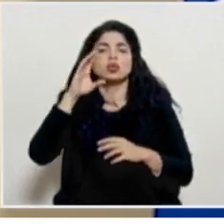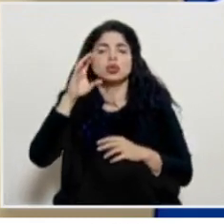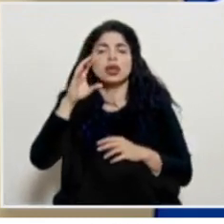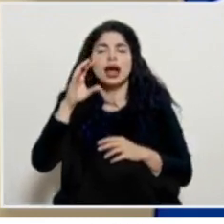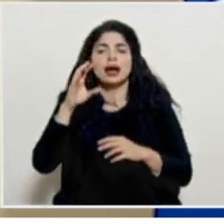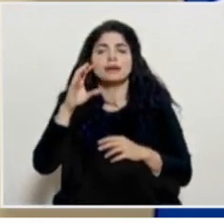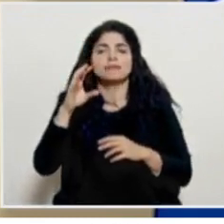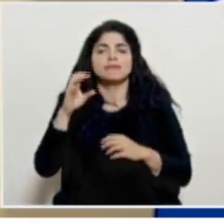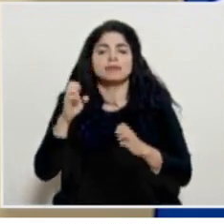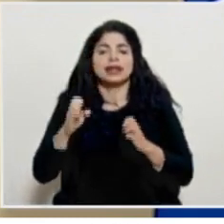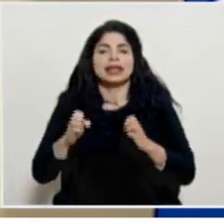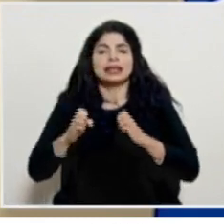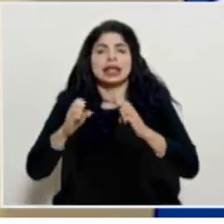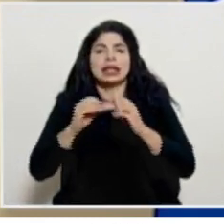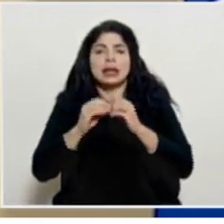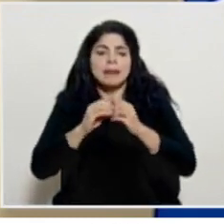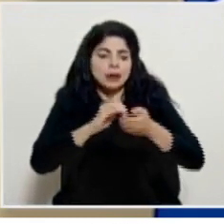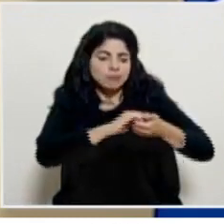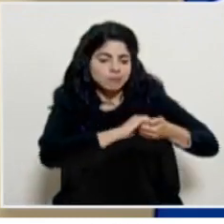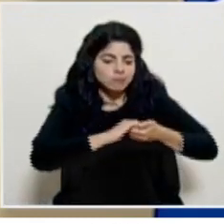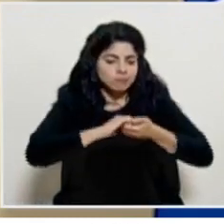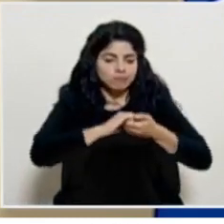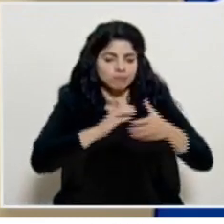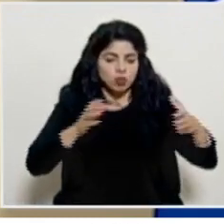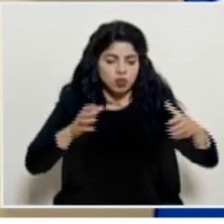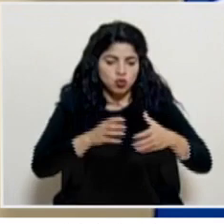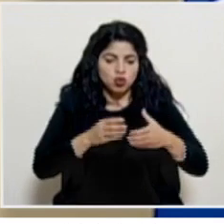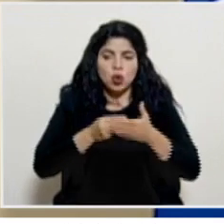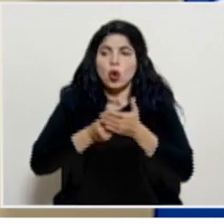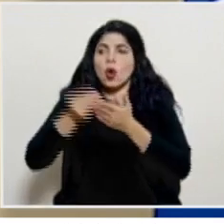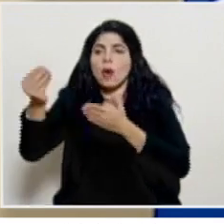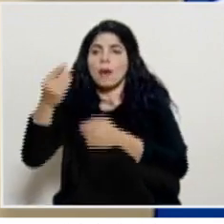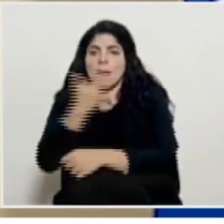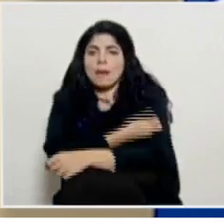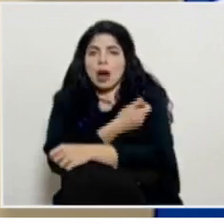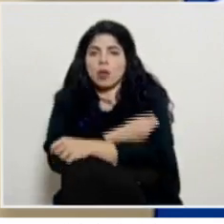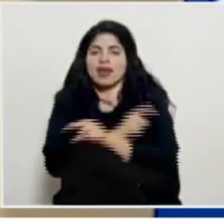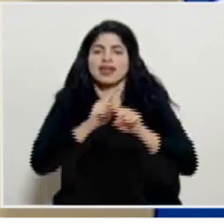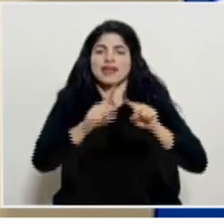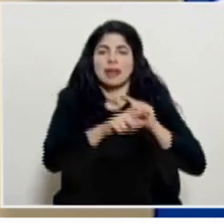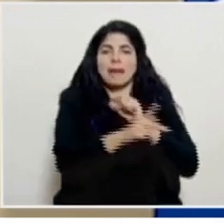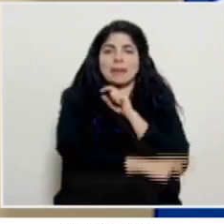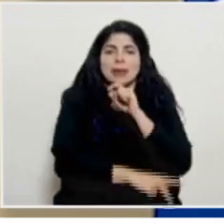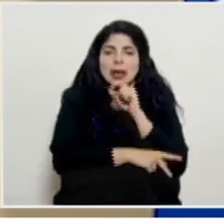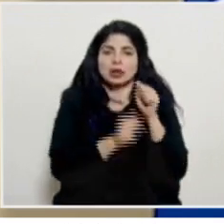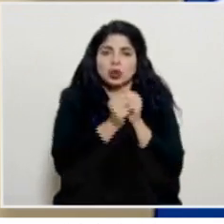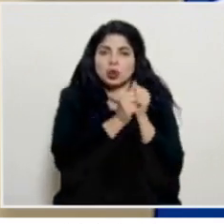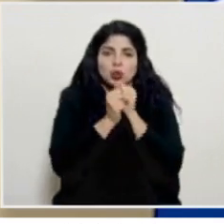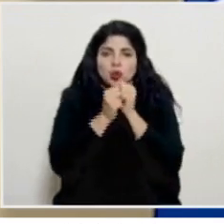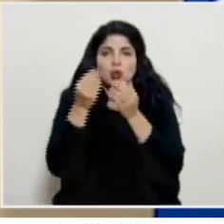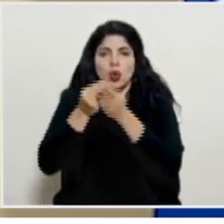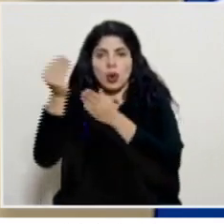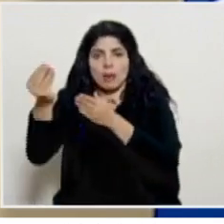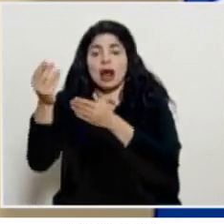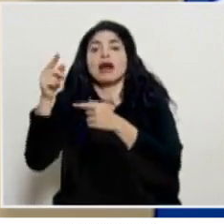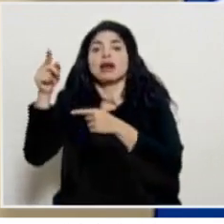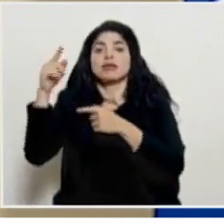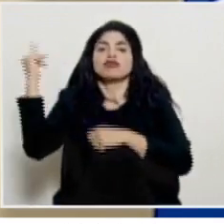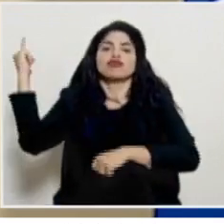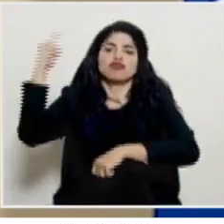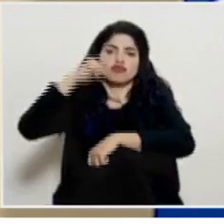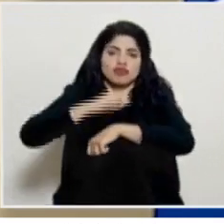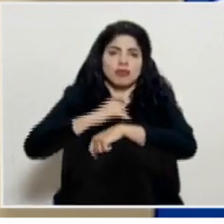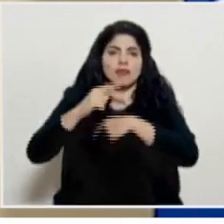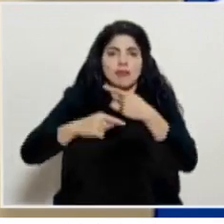estrategia solidaria de compra también de vacuna en diferentes países y estarán llegando por vía aérea.